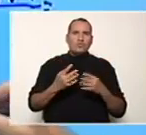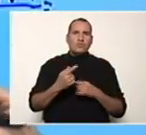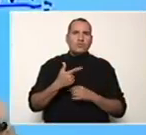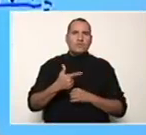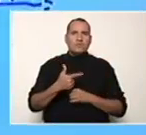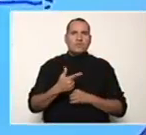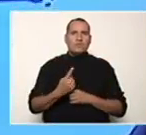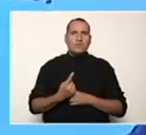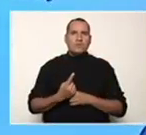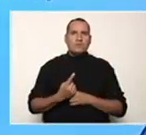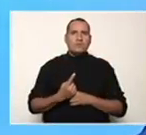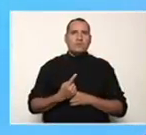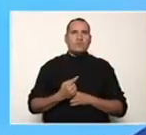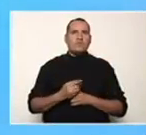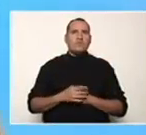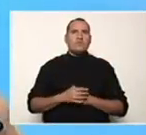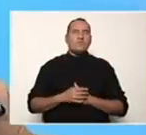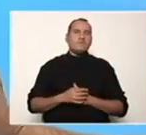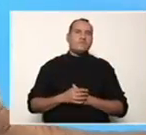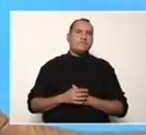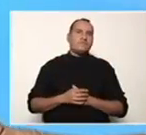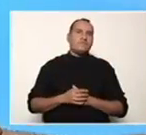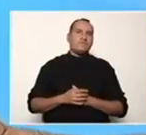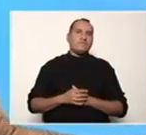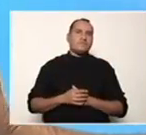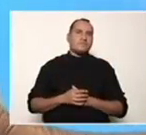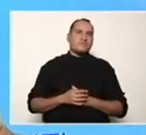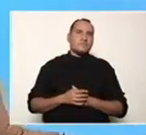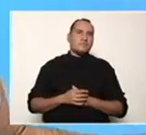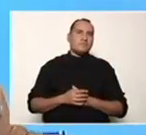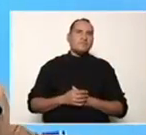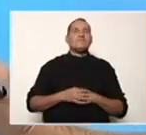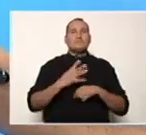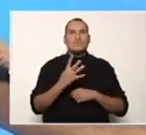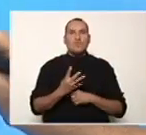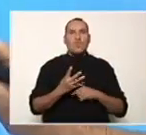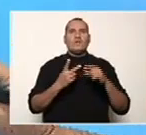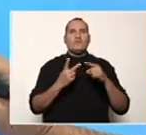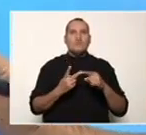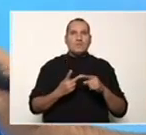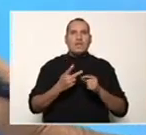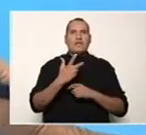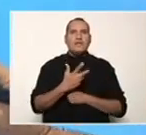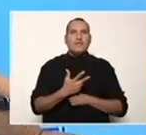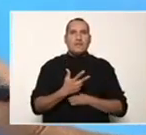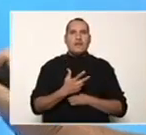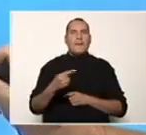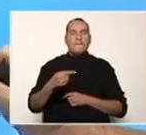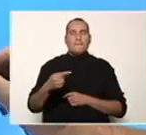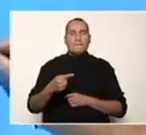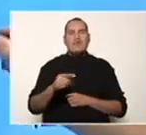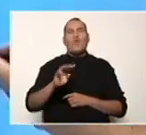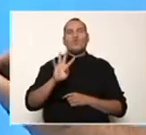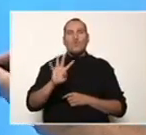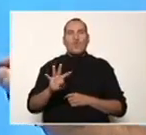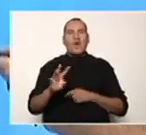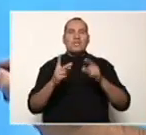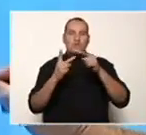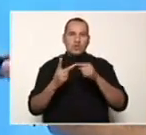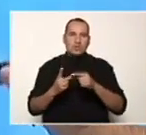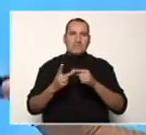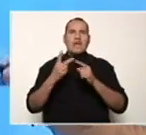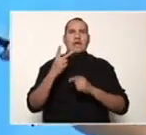el número de arriba. Continuamos aquí. Eso sería 4 raíz de 3 menos